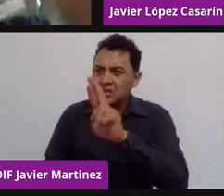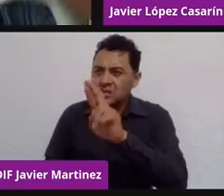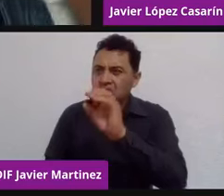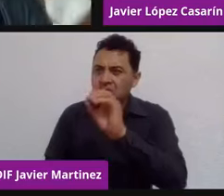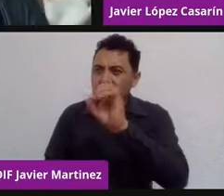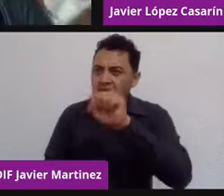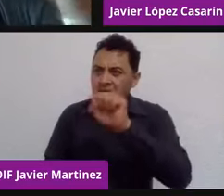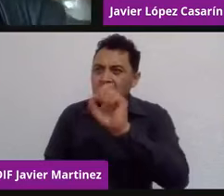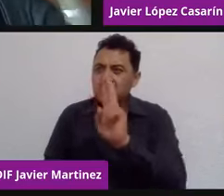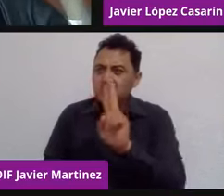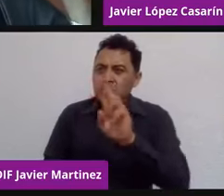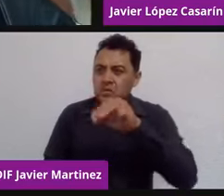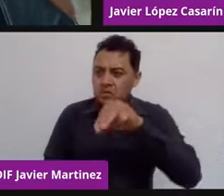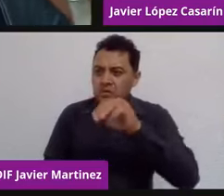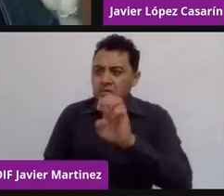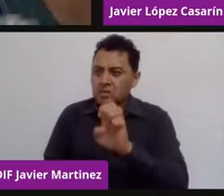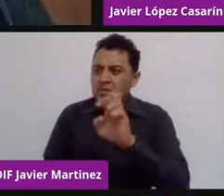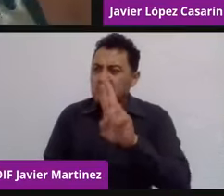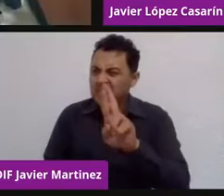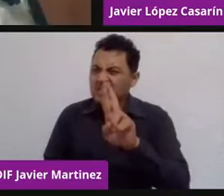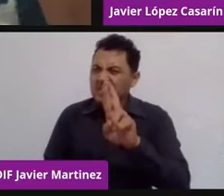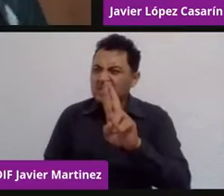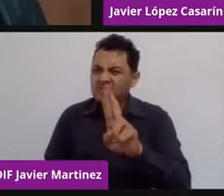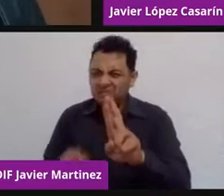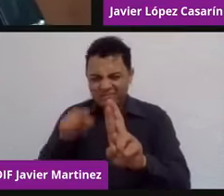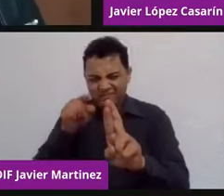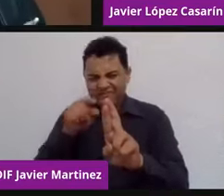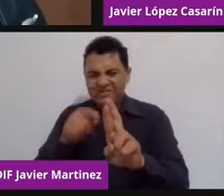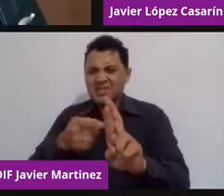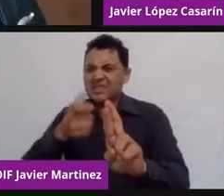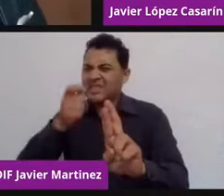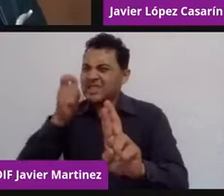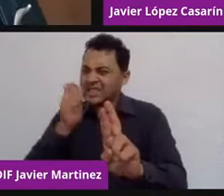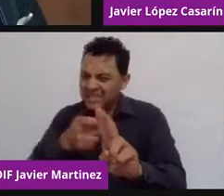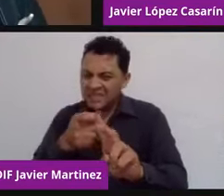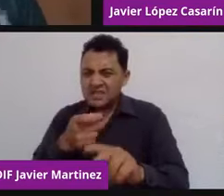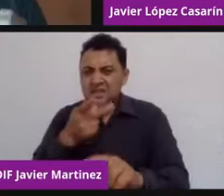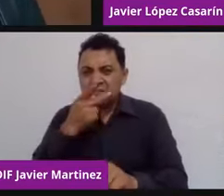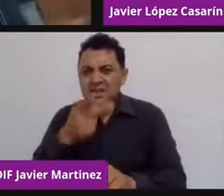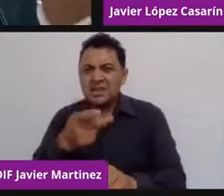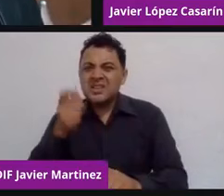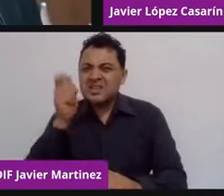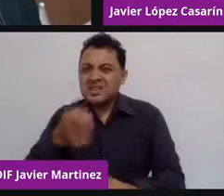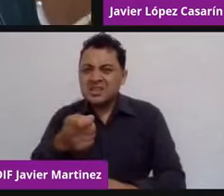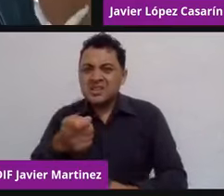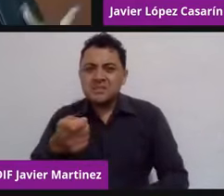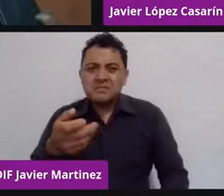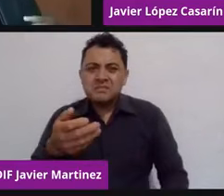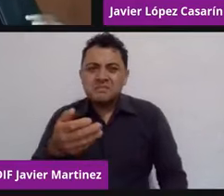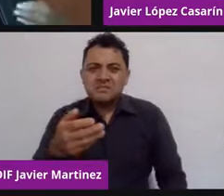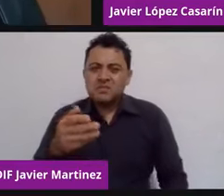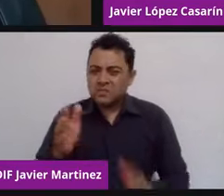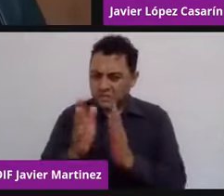de ya muchos años, por lo menos 10, pero que en México, te lo juro y no te miento,